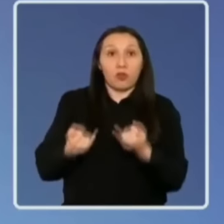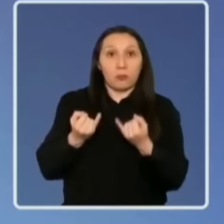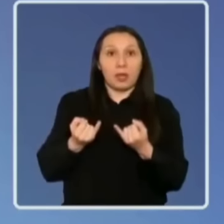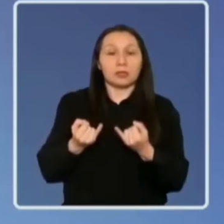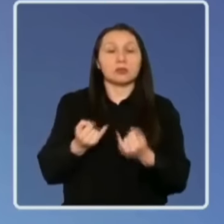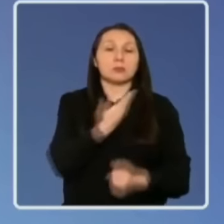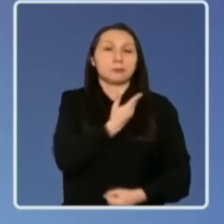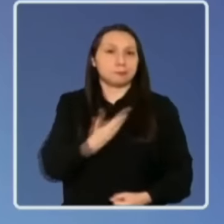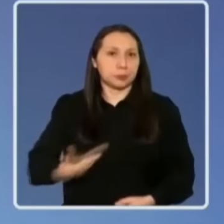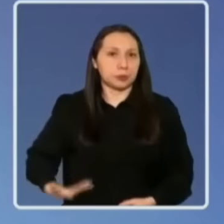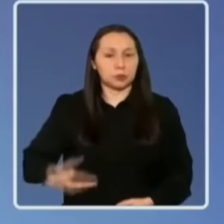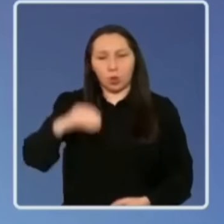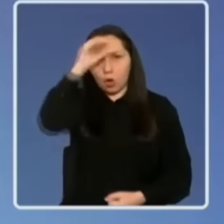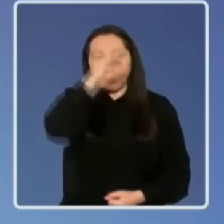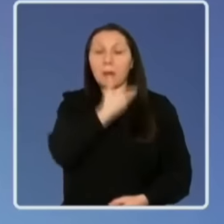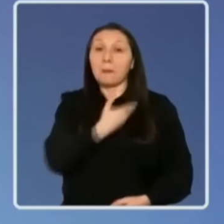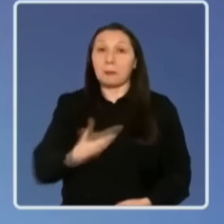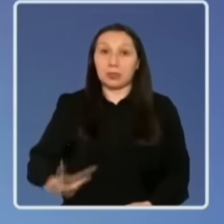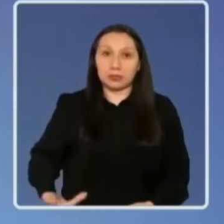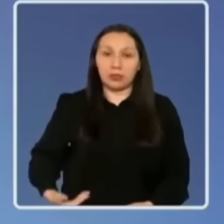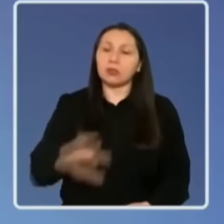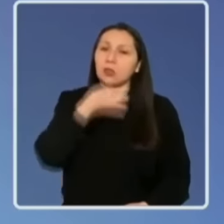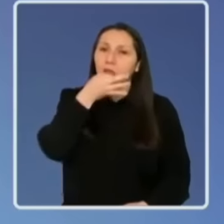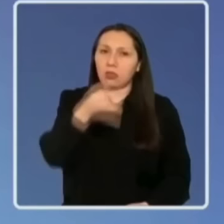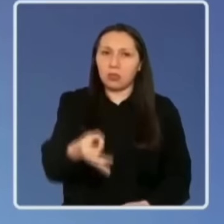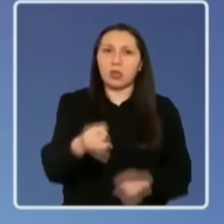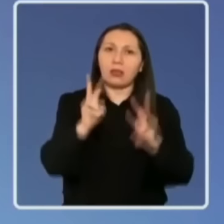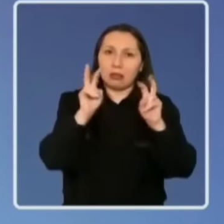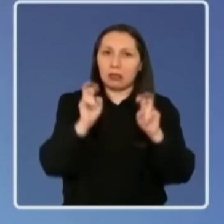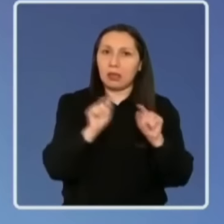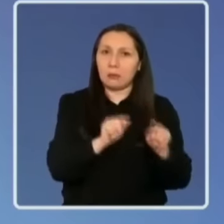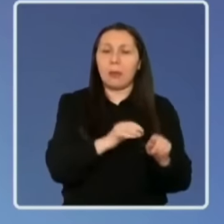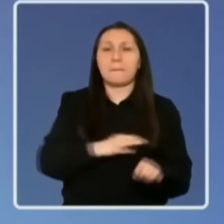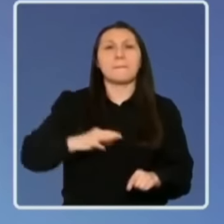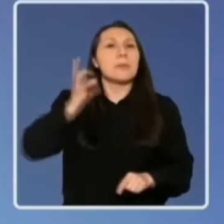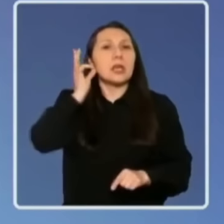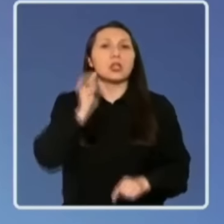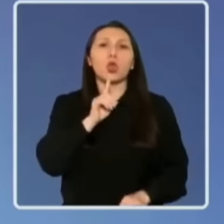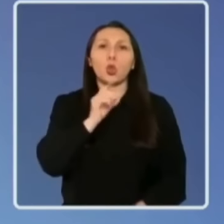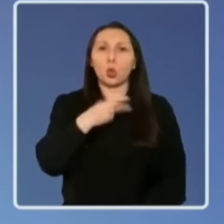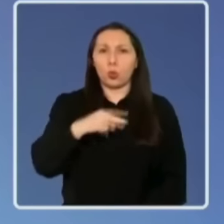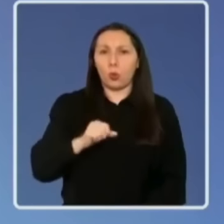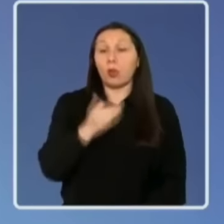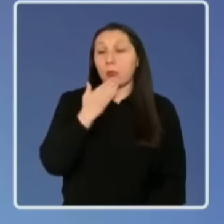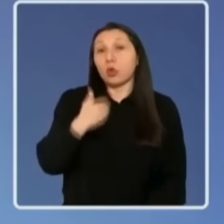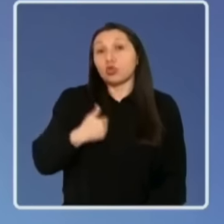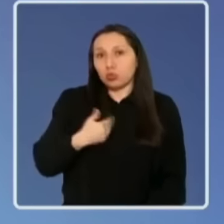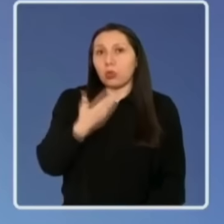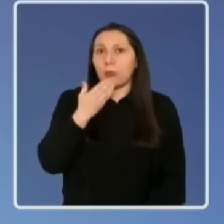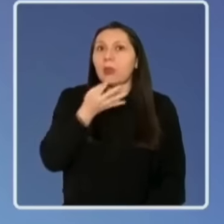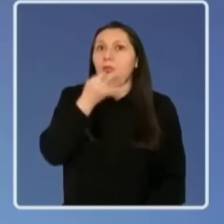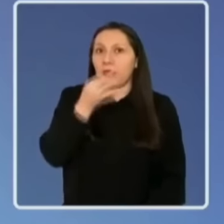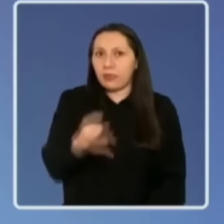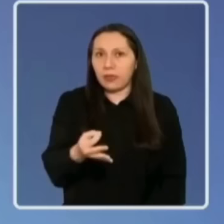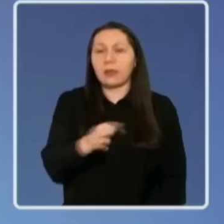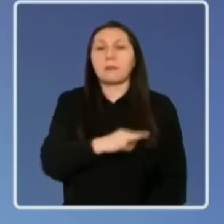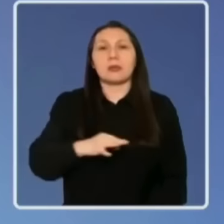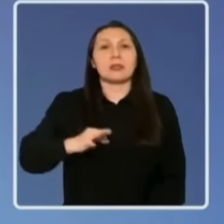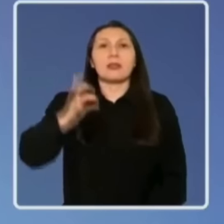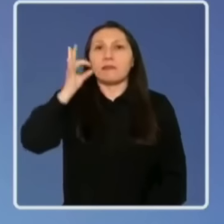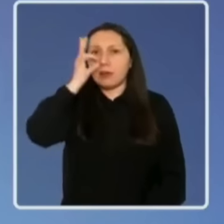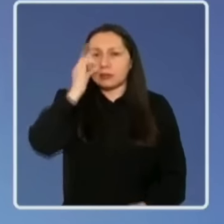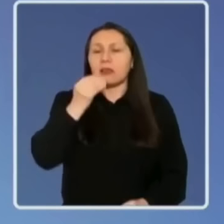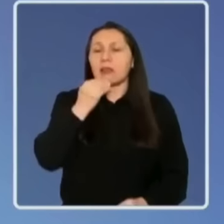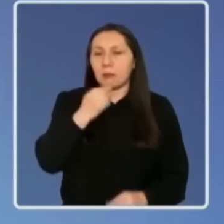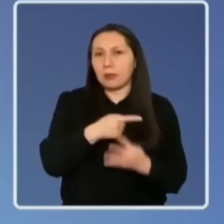el Ejecutivo ha tenido una opinión, el Presidente ha dado una opinión sobre este punto, la Ministra Tuva también lo ha señalado, yo lo he indicado en otra oportunidad, la Ministra Vallejo también se ha